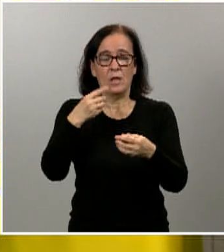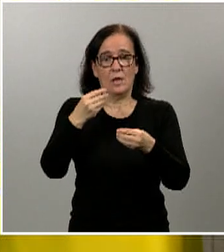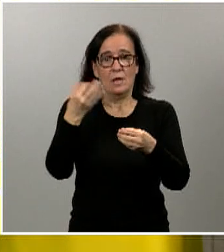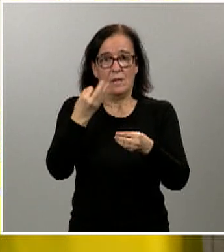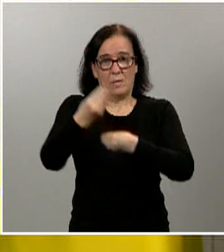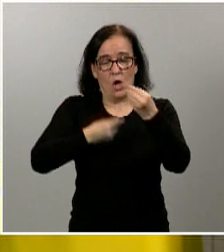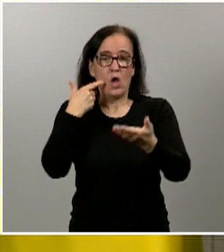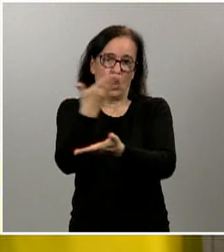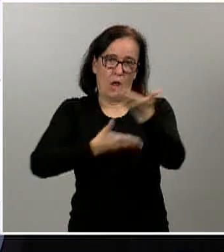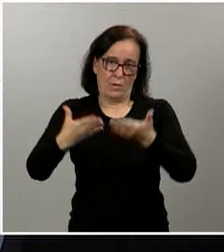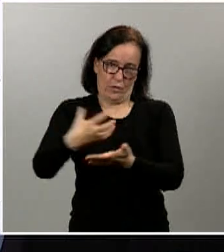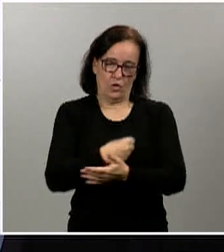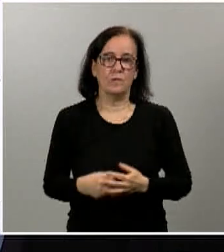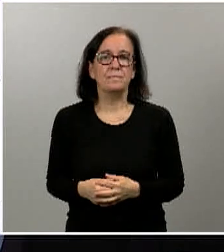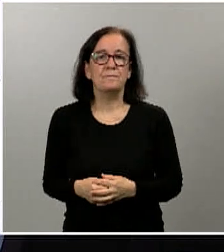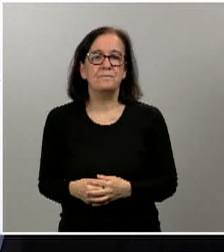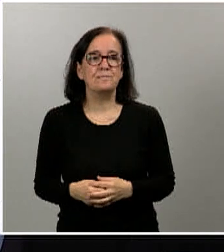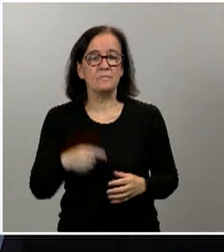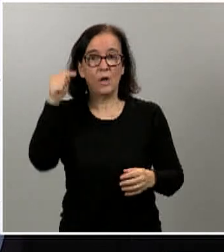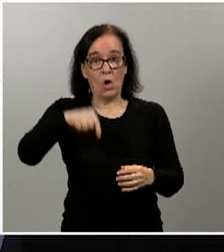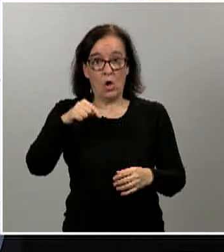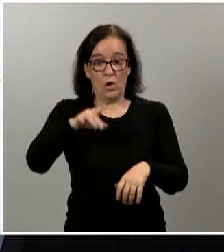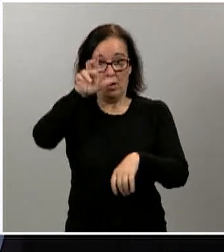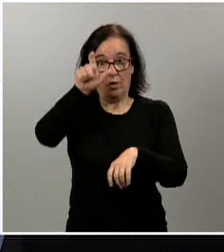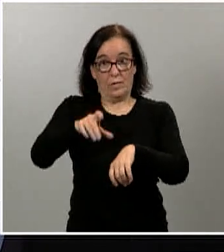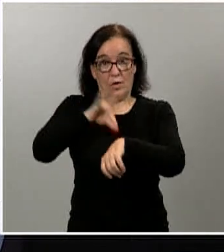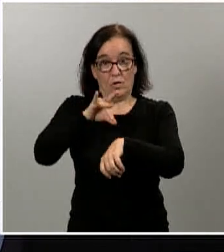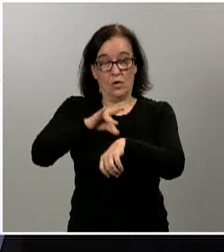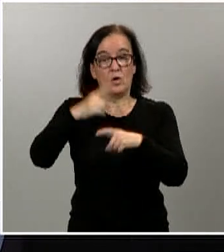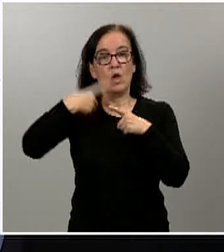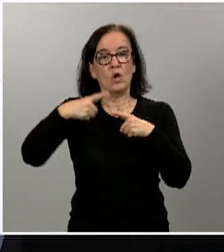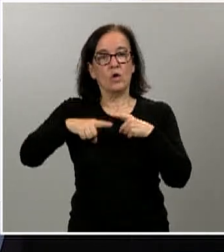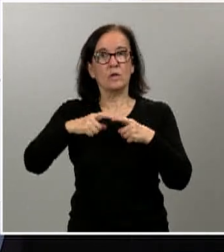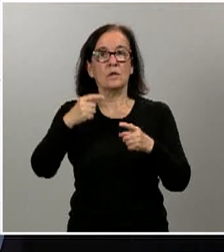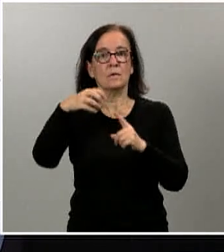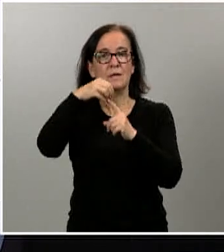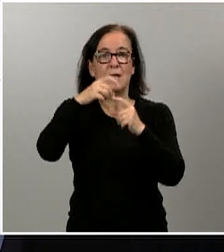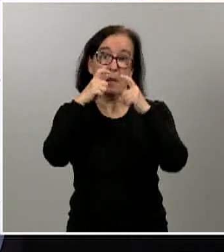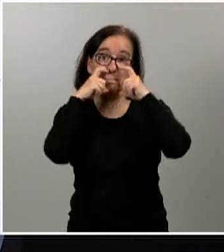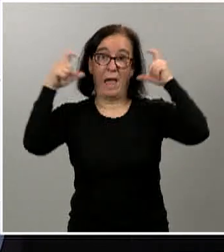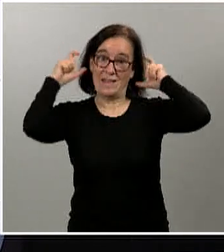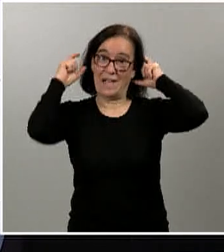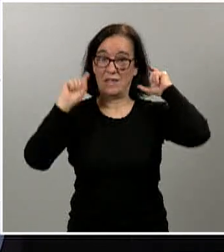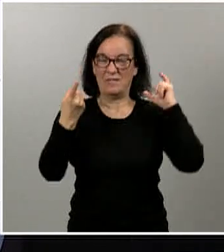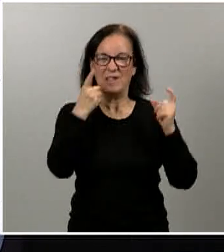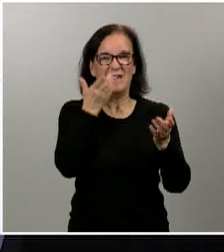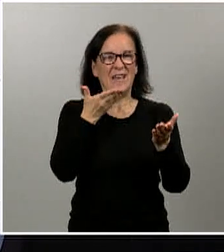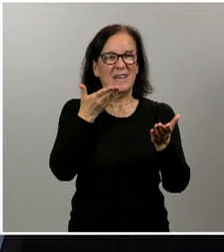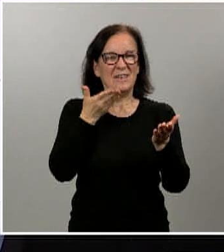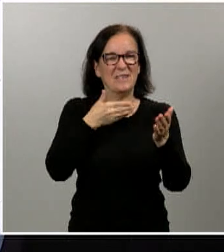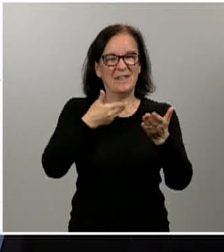todos. Hoy, doctora, uno de los elementos protagonistas de la jornada son las mascarillas. Hay muchos medios que preguntan acerca de ello.